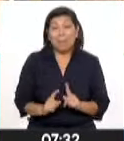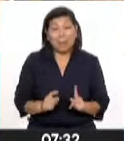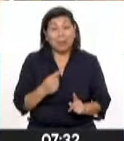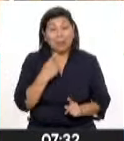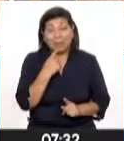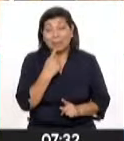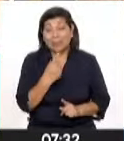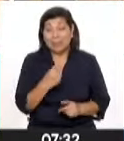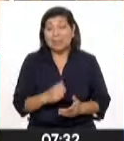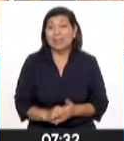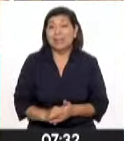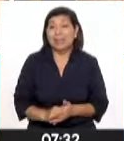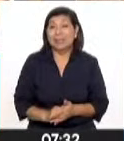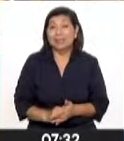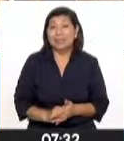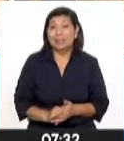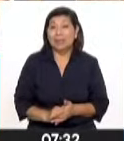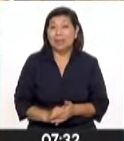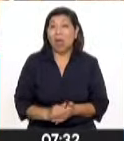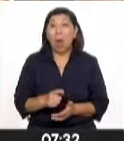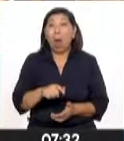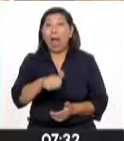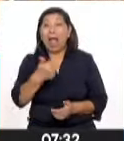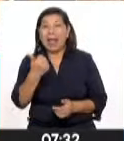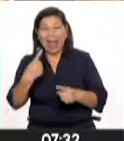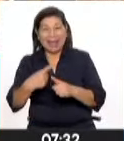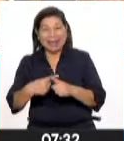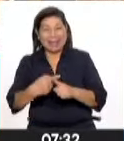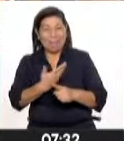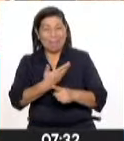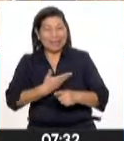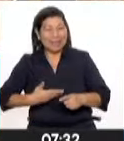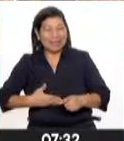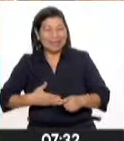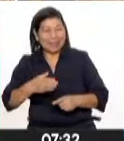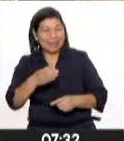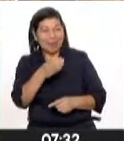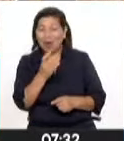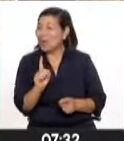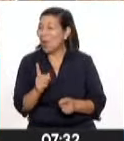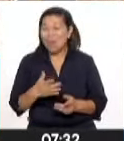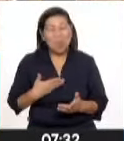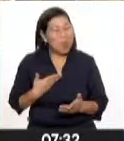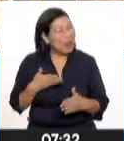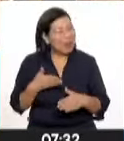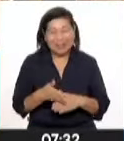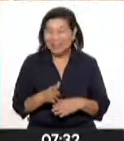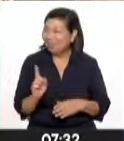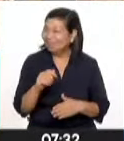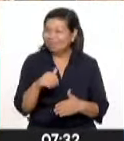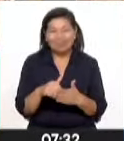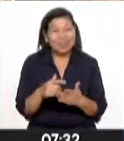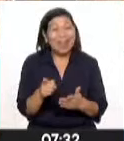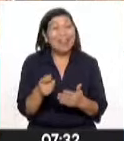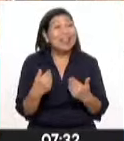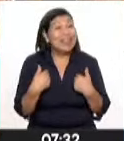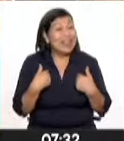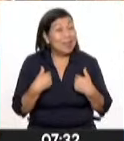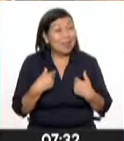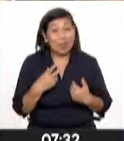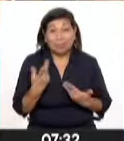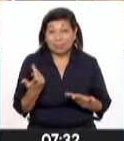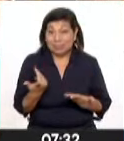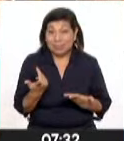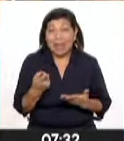aclarar que el señor Rafael Correa no va a poder participar porque él tiene no